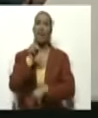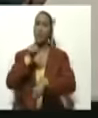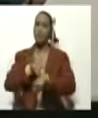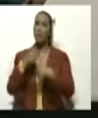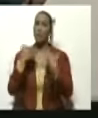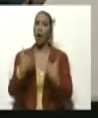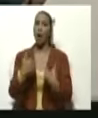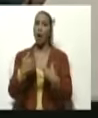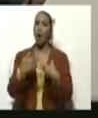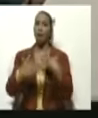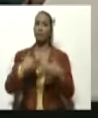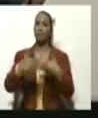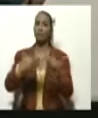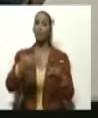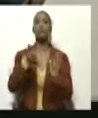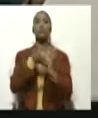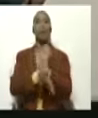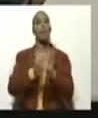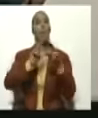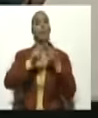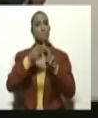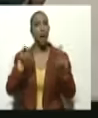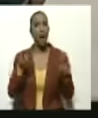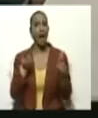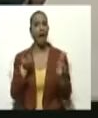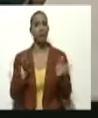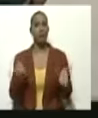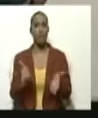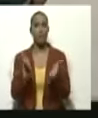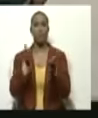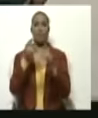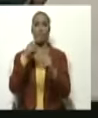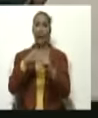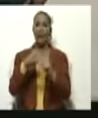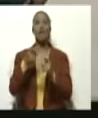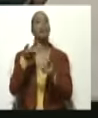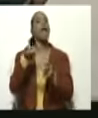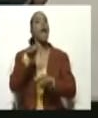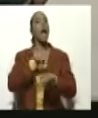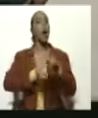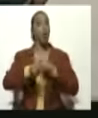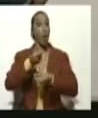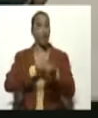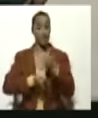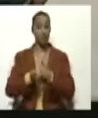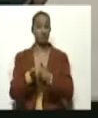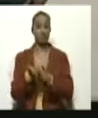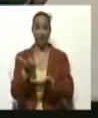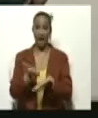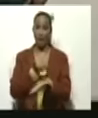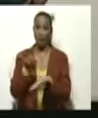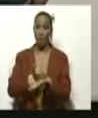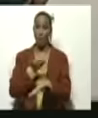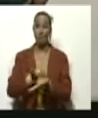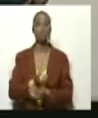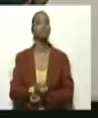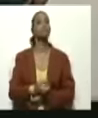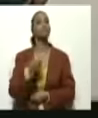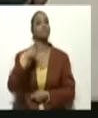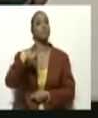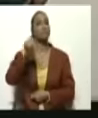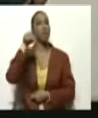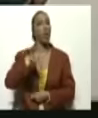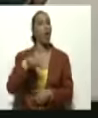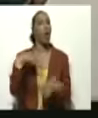estabilidad, paz y prosperidad económica que nos hace hoy por hoy uno de los países